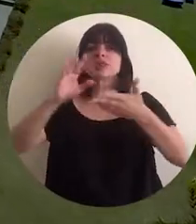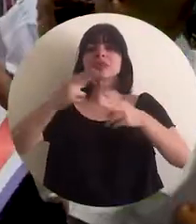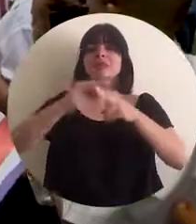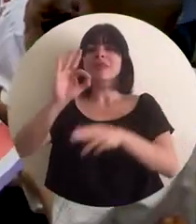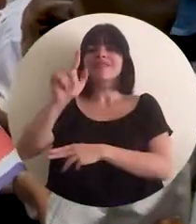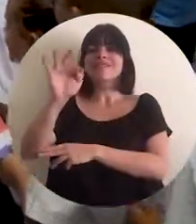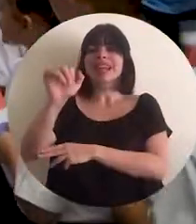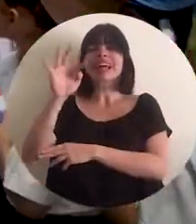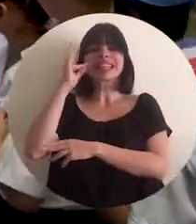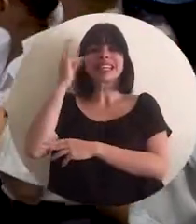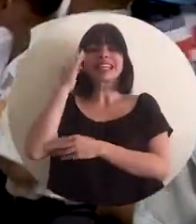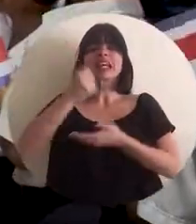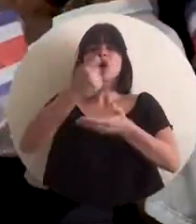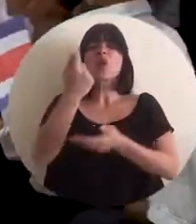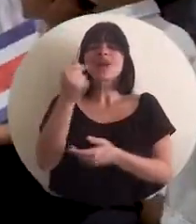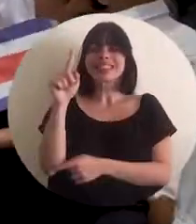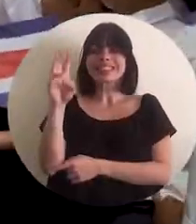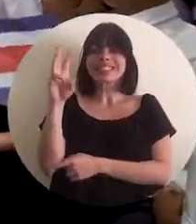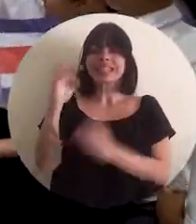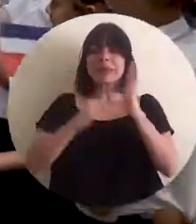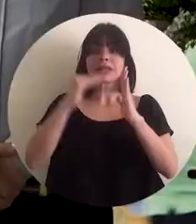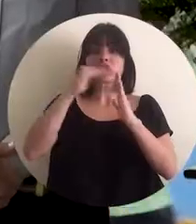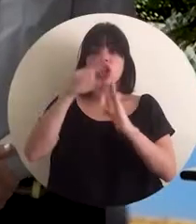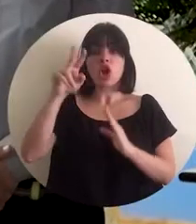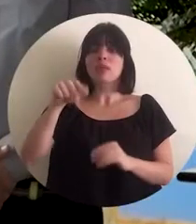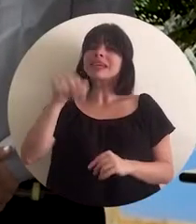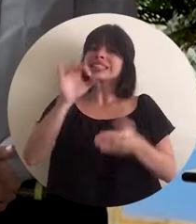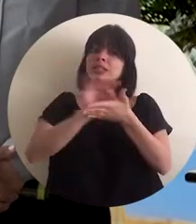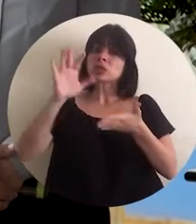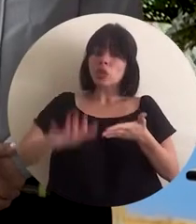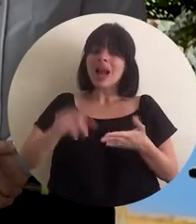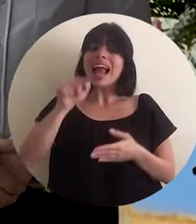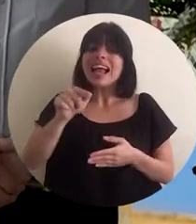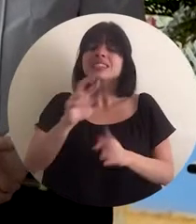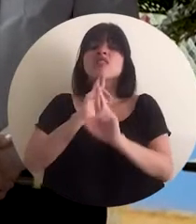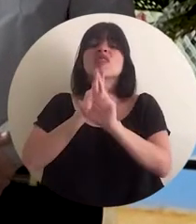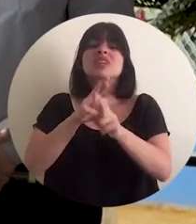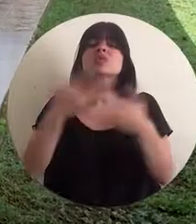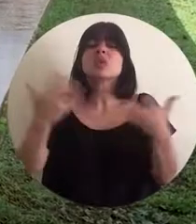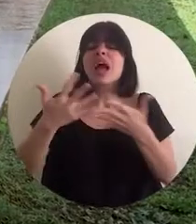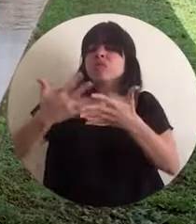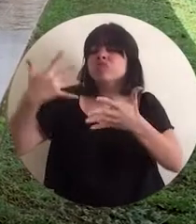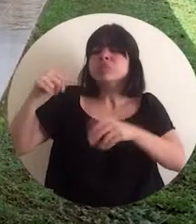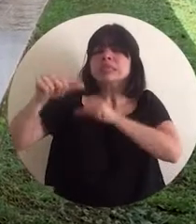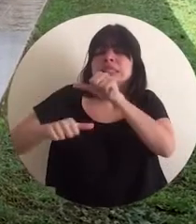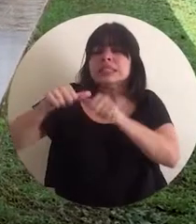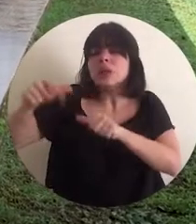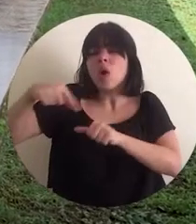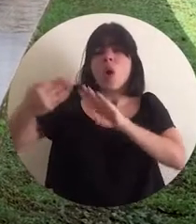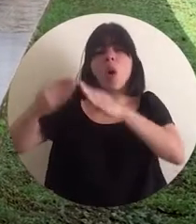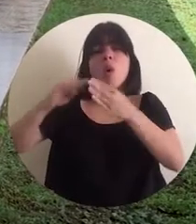Fila Tigre, con una inversión de 160 millones de colones. Esta escuela es el fruto de los esfuerzos de la comunidad